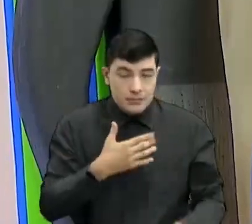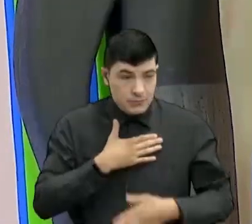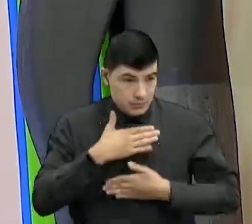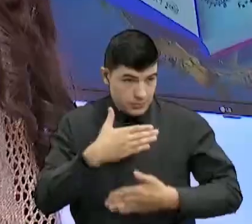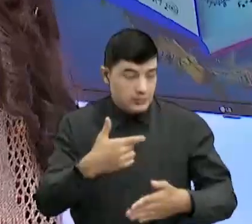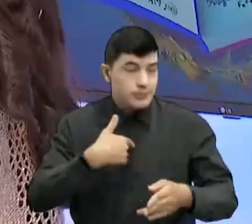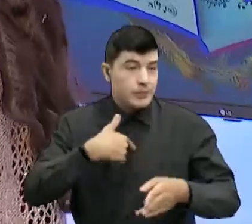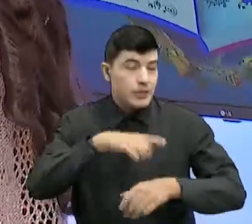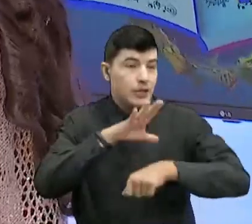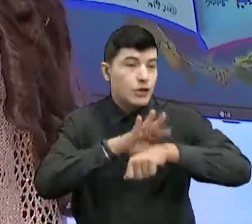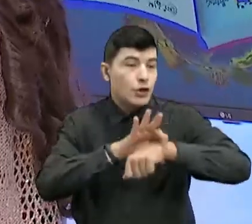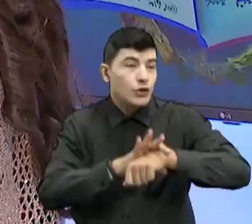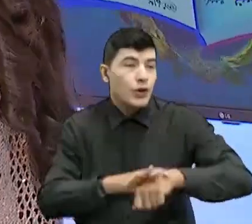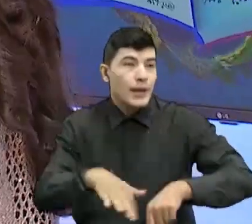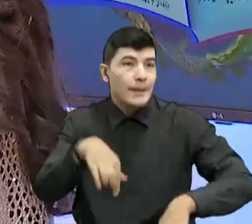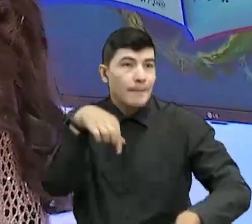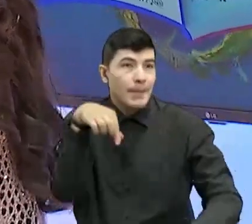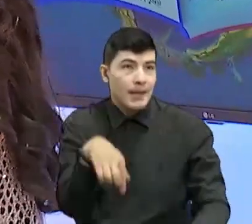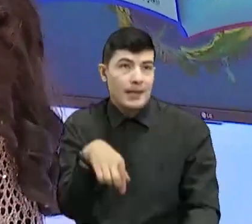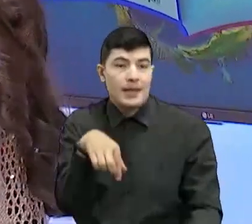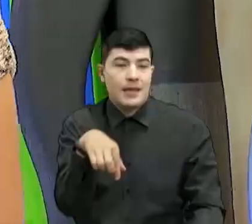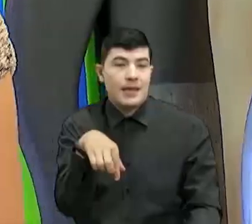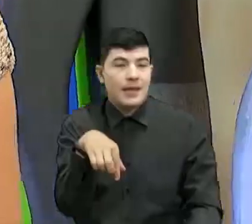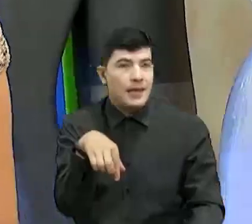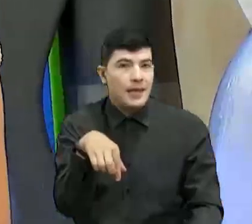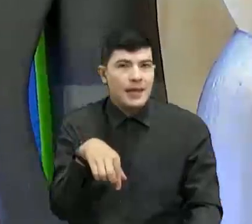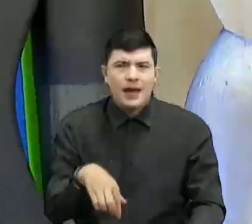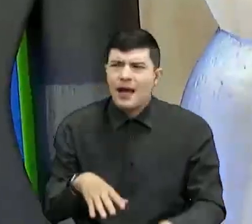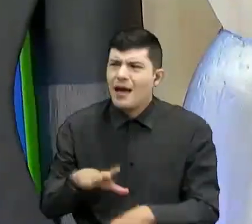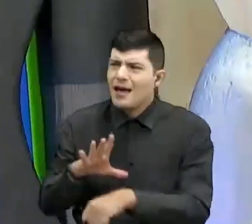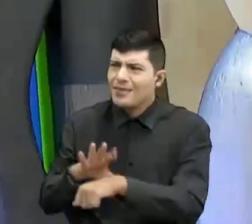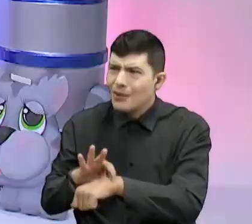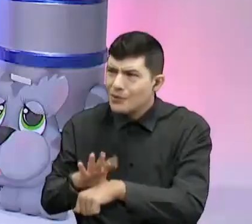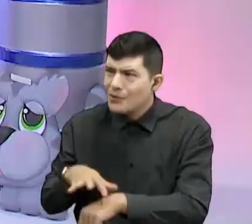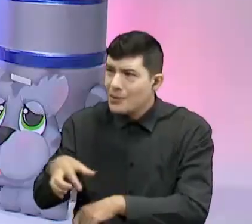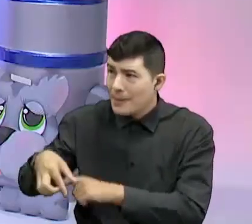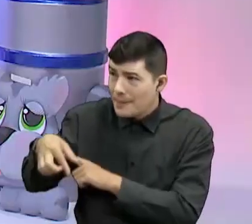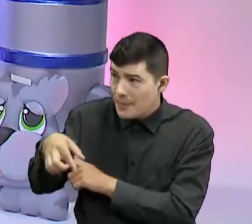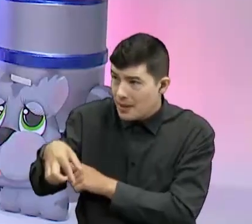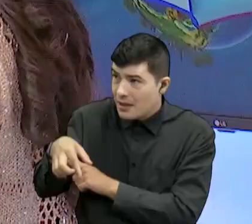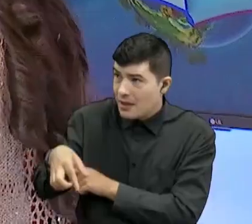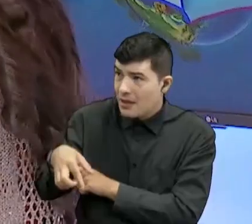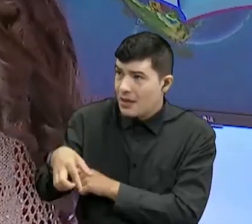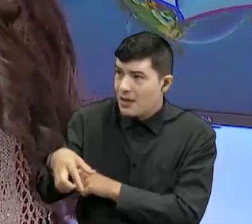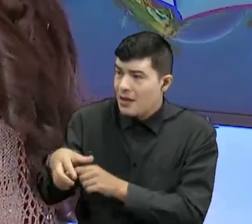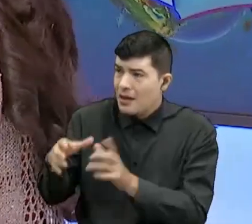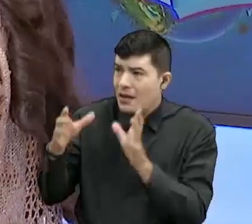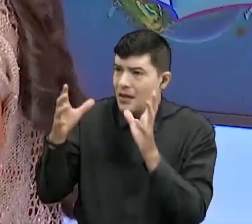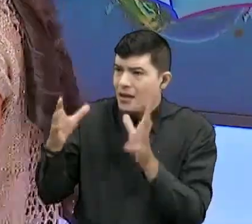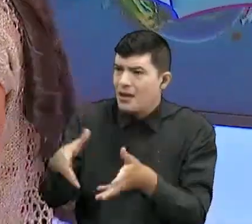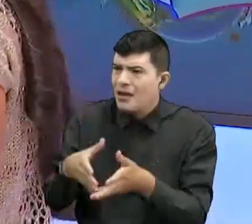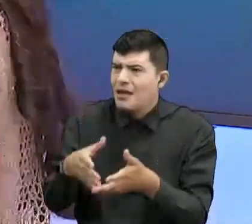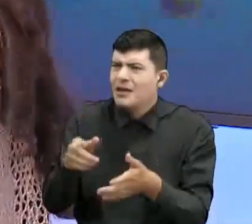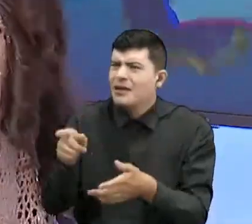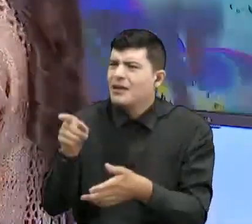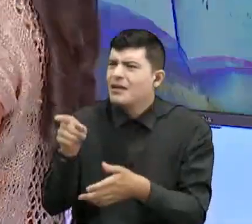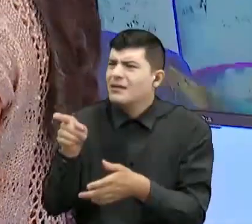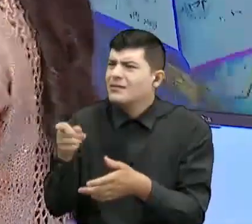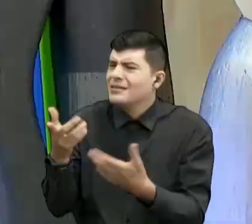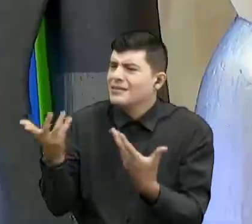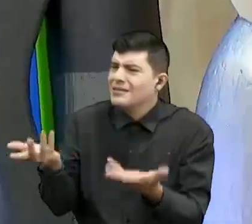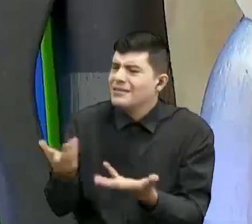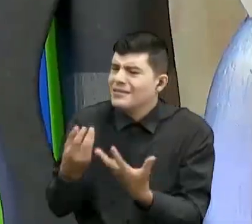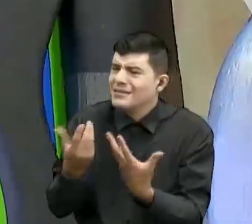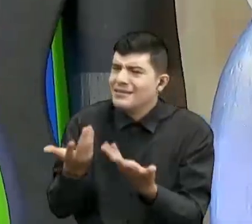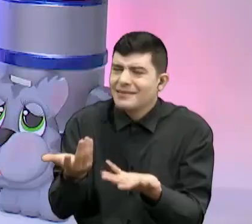doctor P. No, doctor P. Ah, doctor P. Sí, doctor P. ¿Para qué lo mandó el